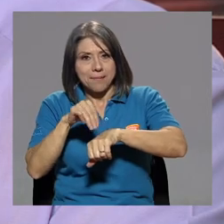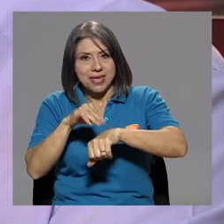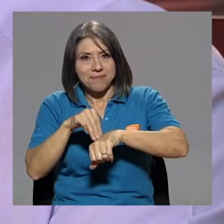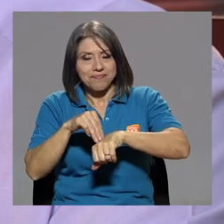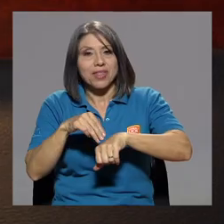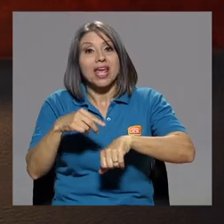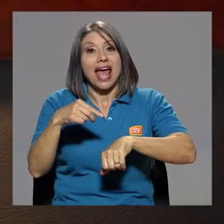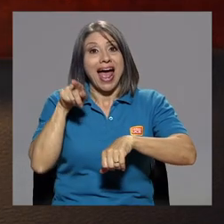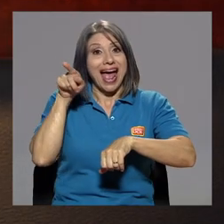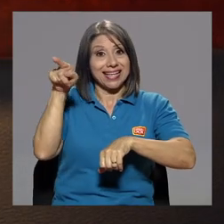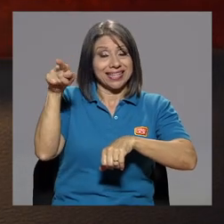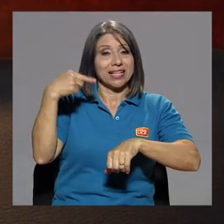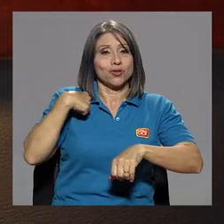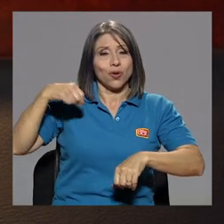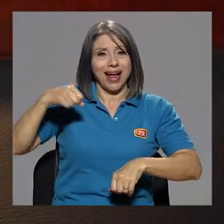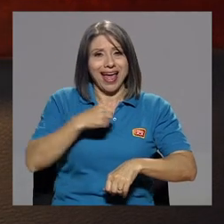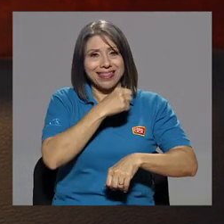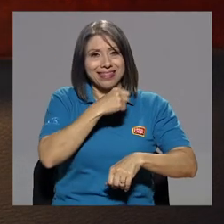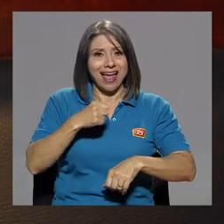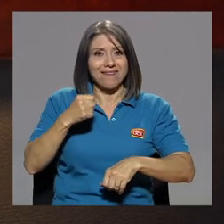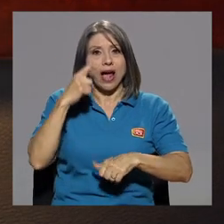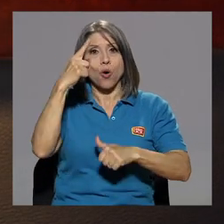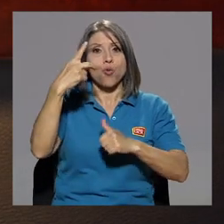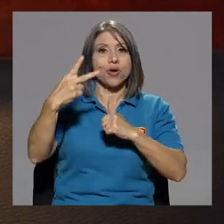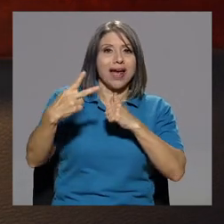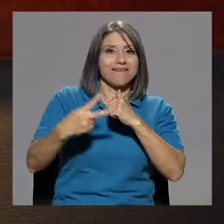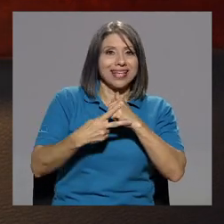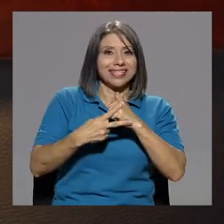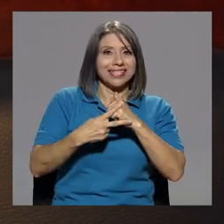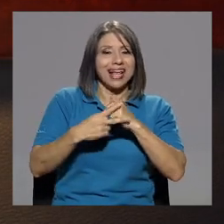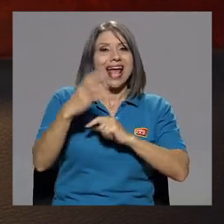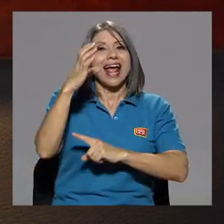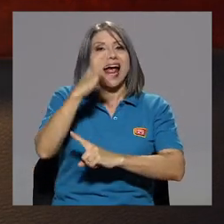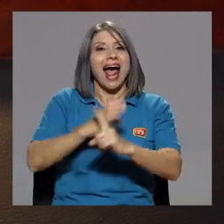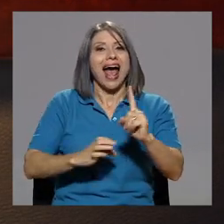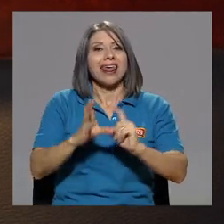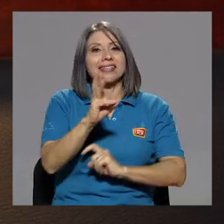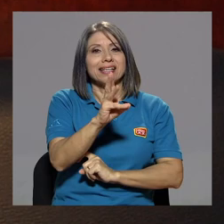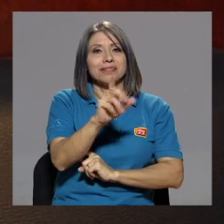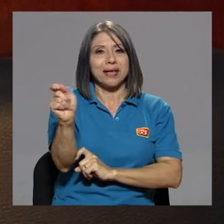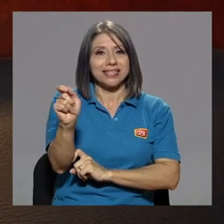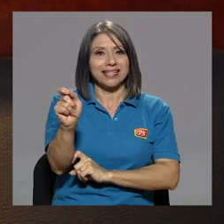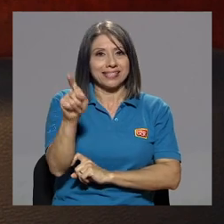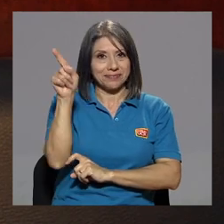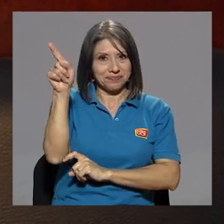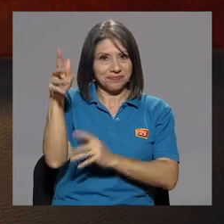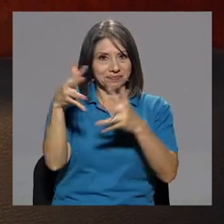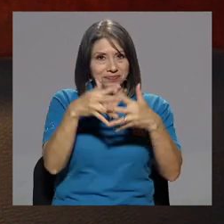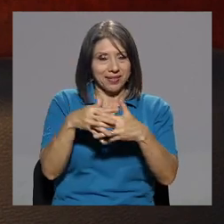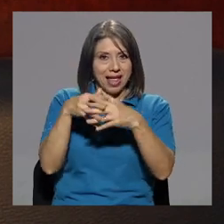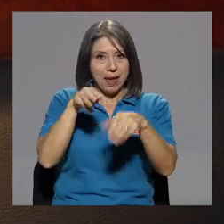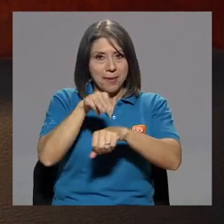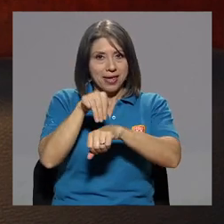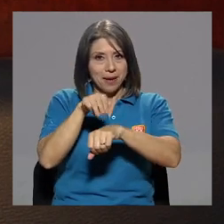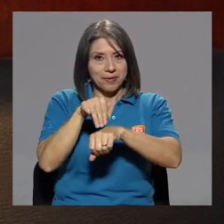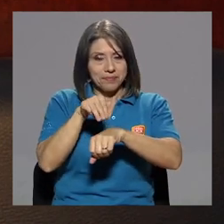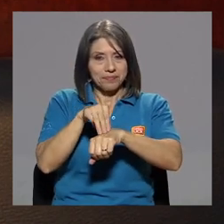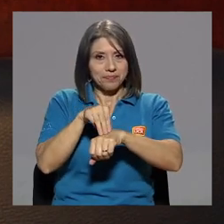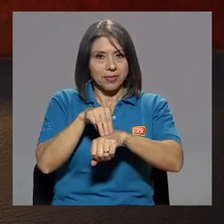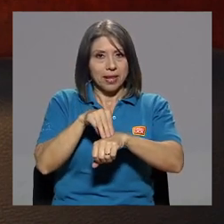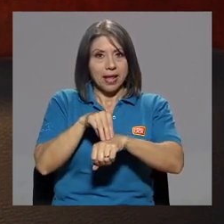vez cada seis meses en Miami. Lo que pasa es que ya